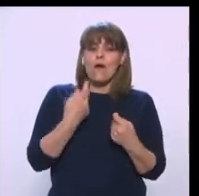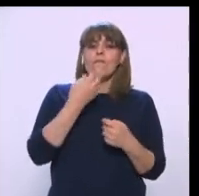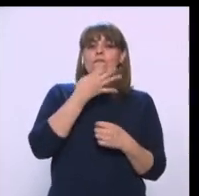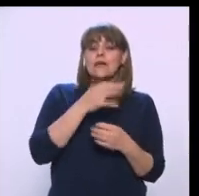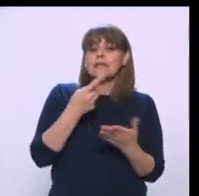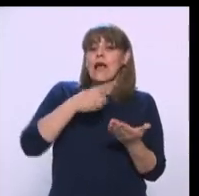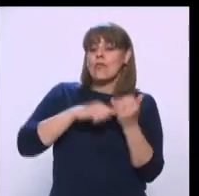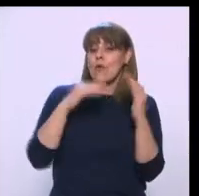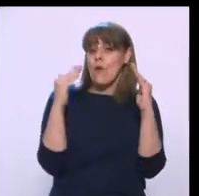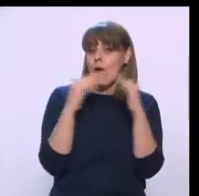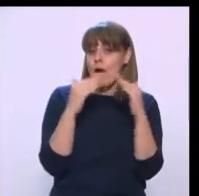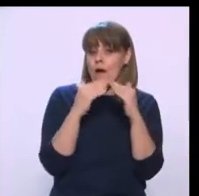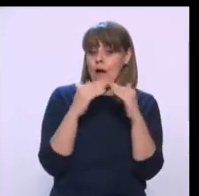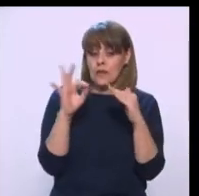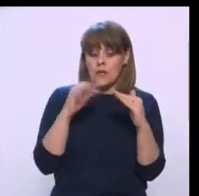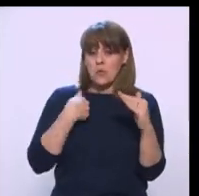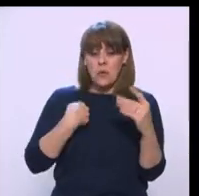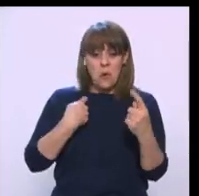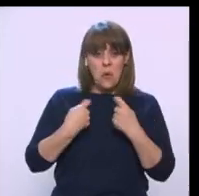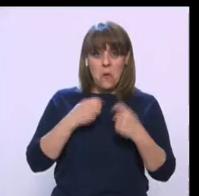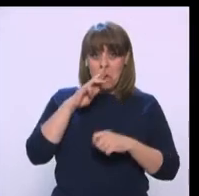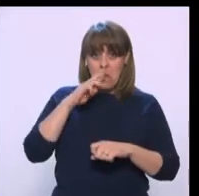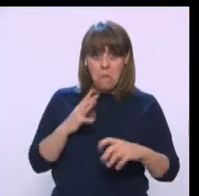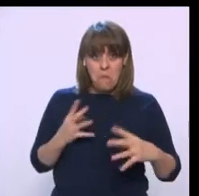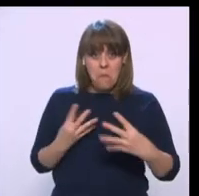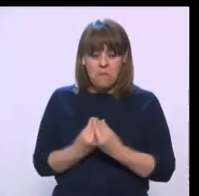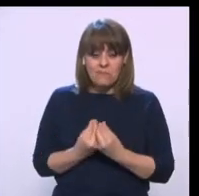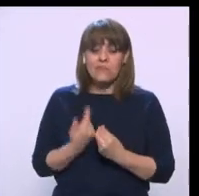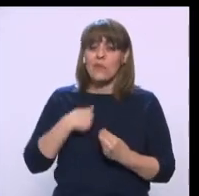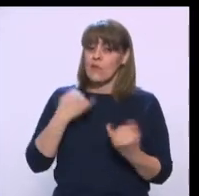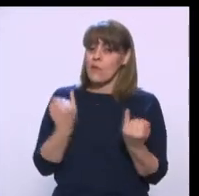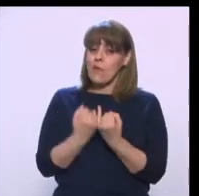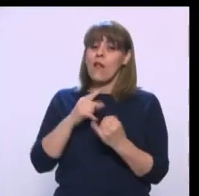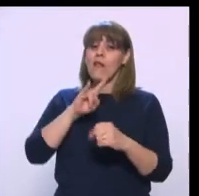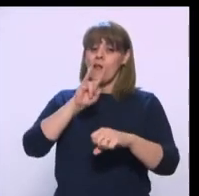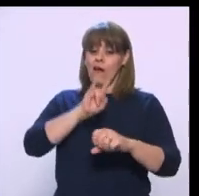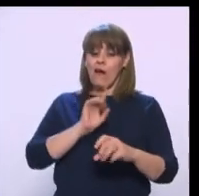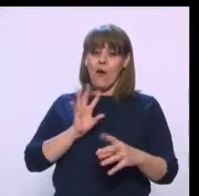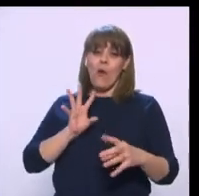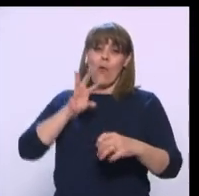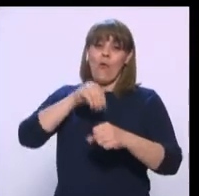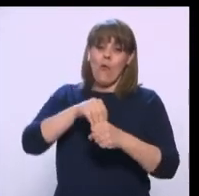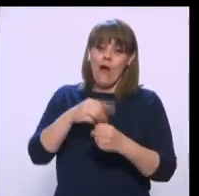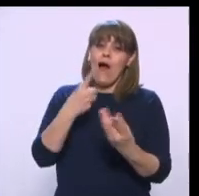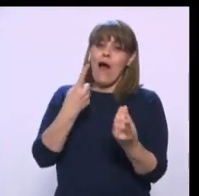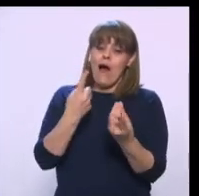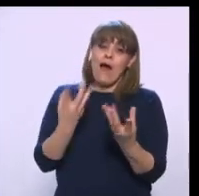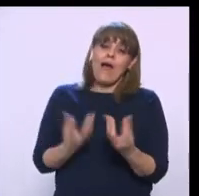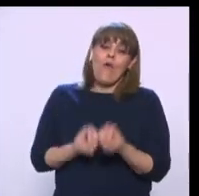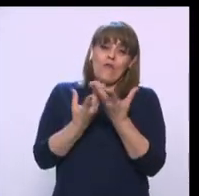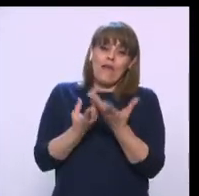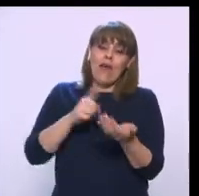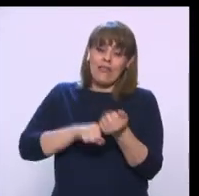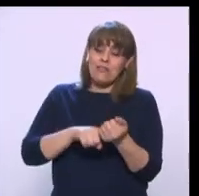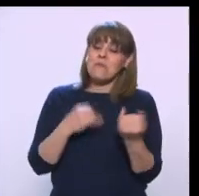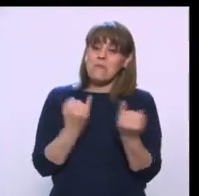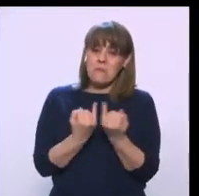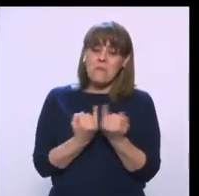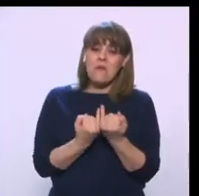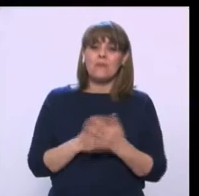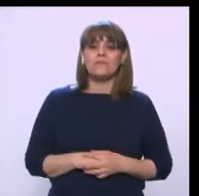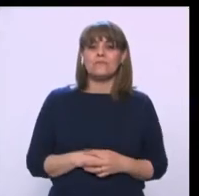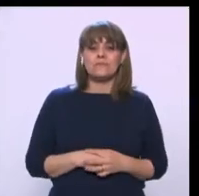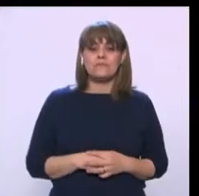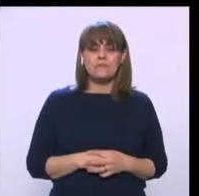y de no tomar las medidas, pues nos estamos trepando también al altar, no hay que hacer. Claro, que en realidad se han tomado las medidas, ha habido una respuesta muy